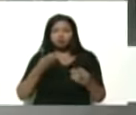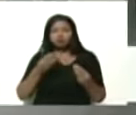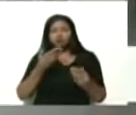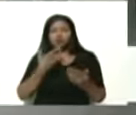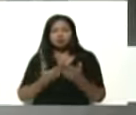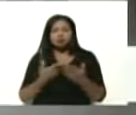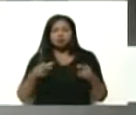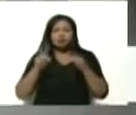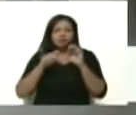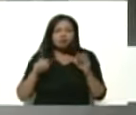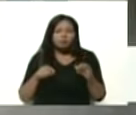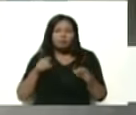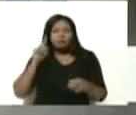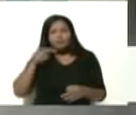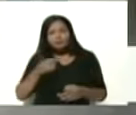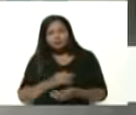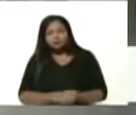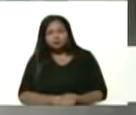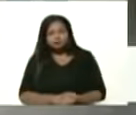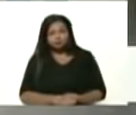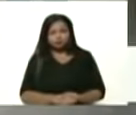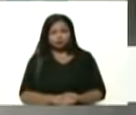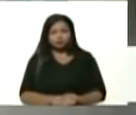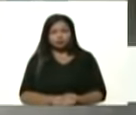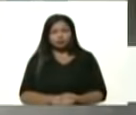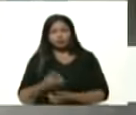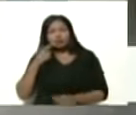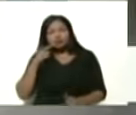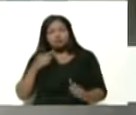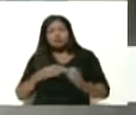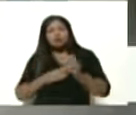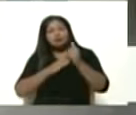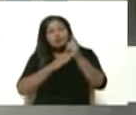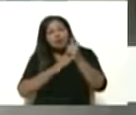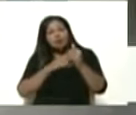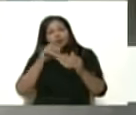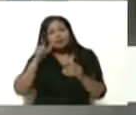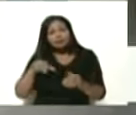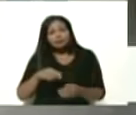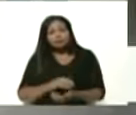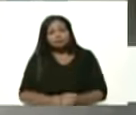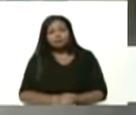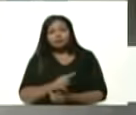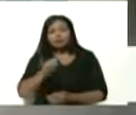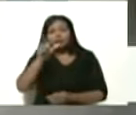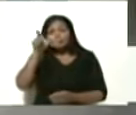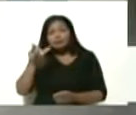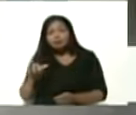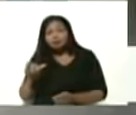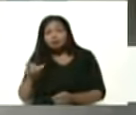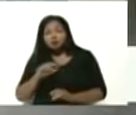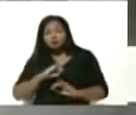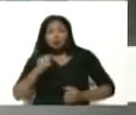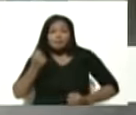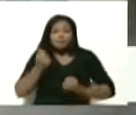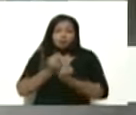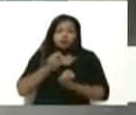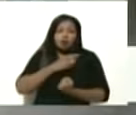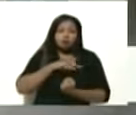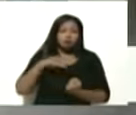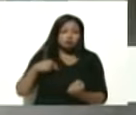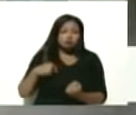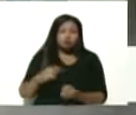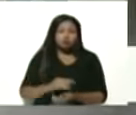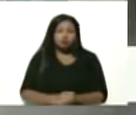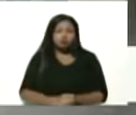agradecidos con esta con esta directiva con estas personas que nos han apoyado y que sin